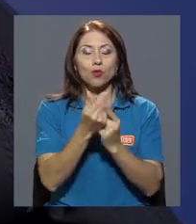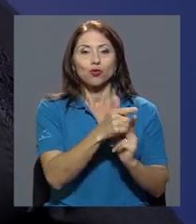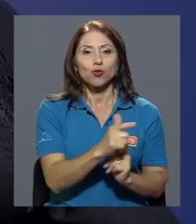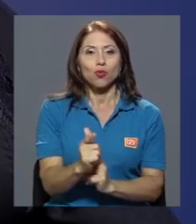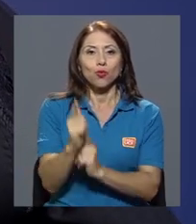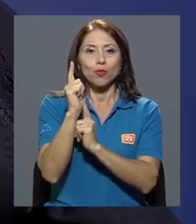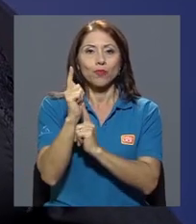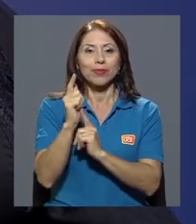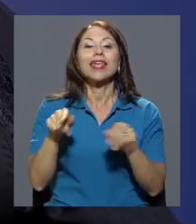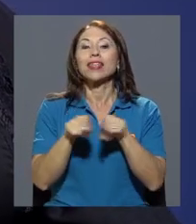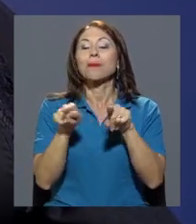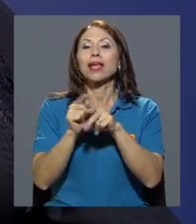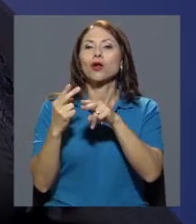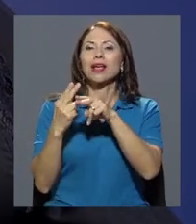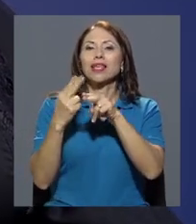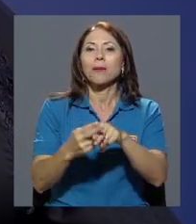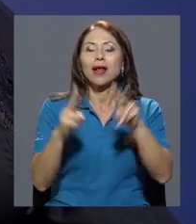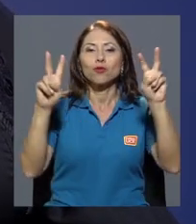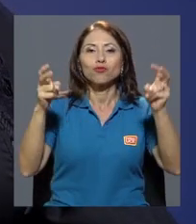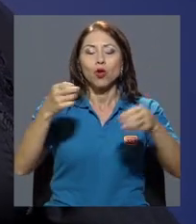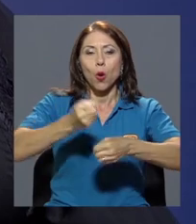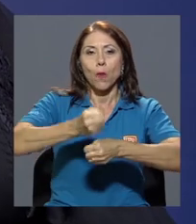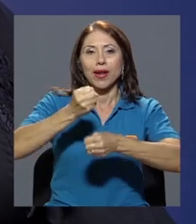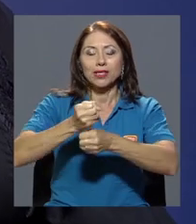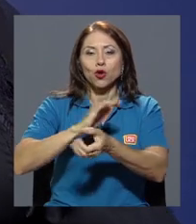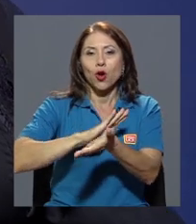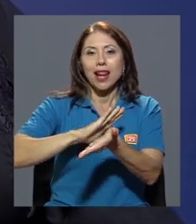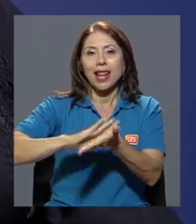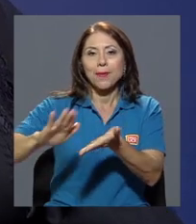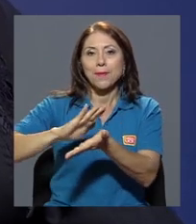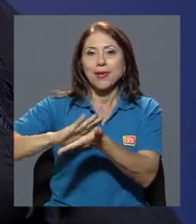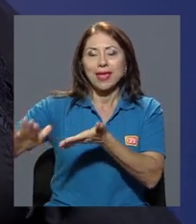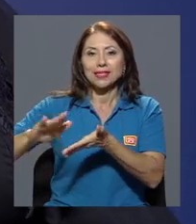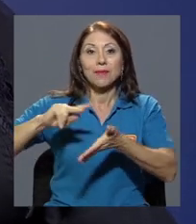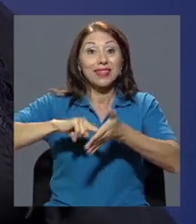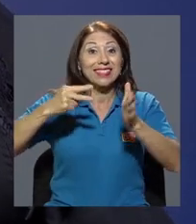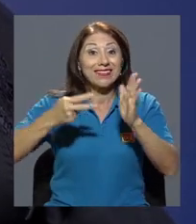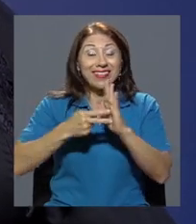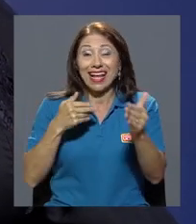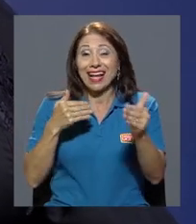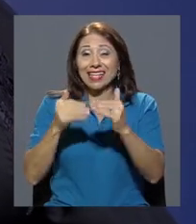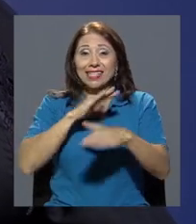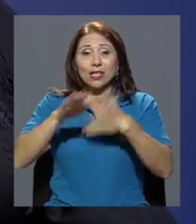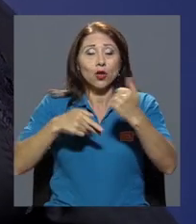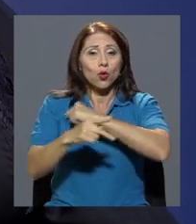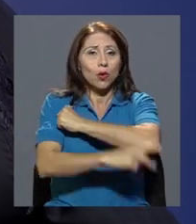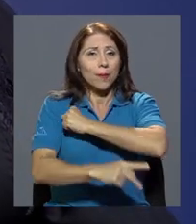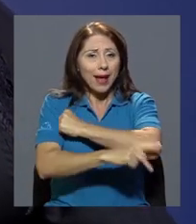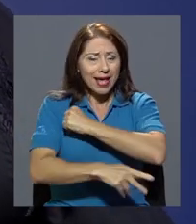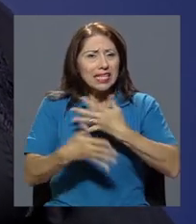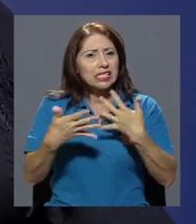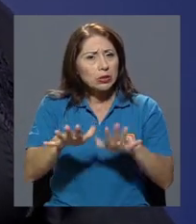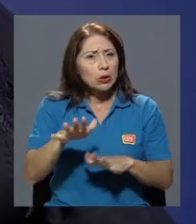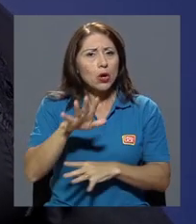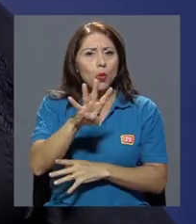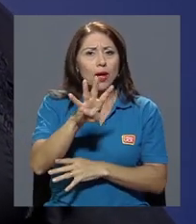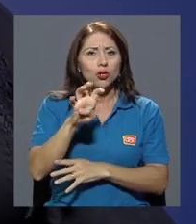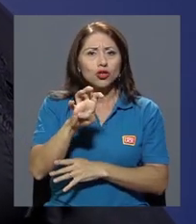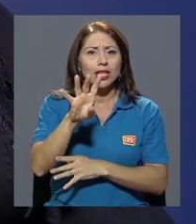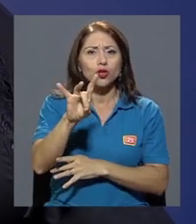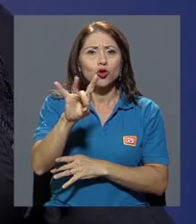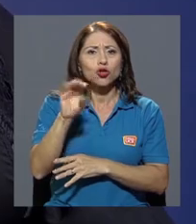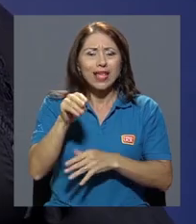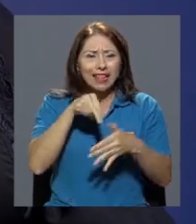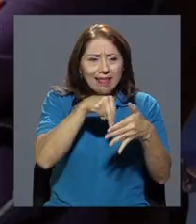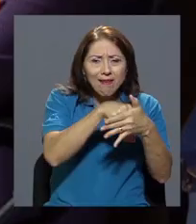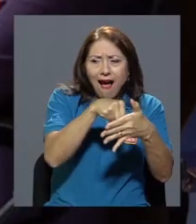llamaron operación limpieza, que era desmontar, más o menos hubieron en todo el país hasta 480 tranques en